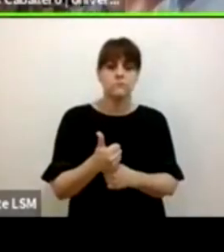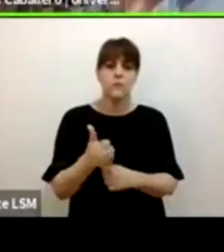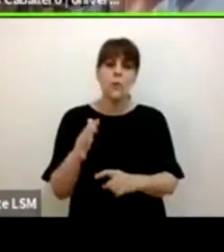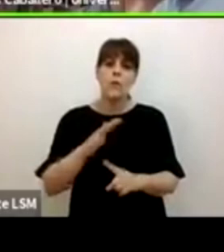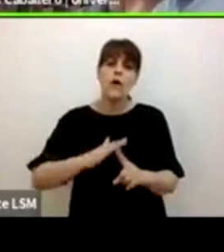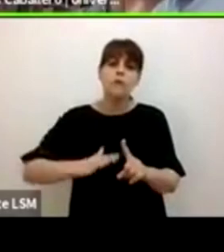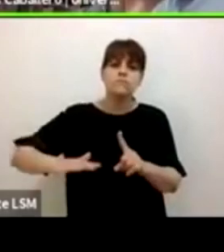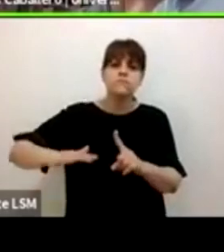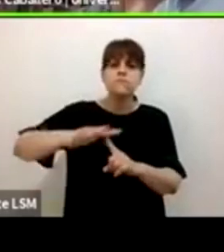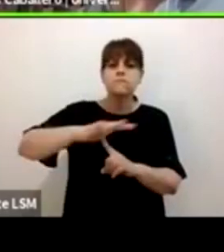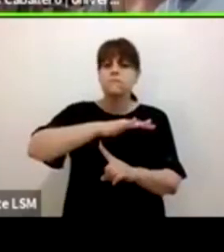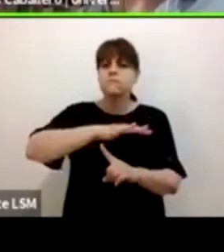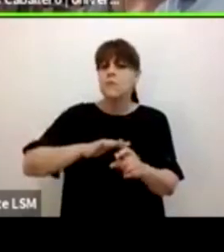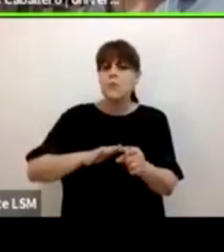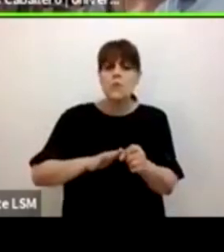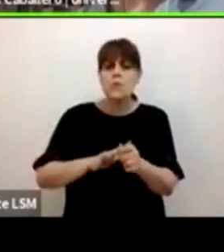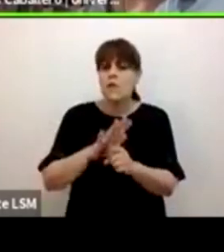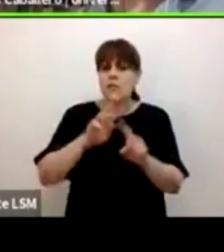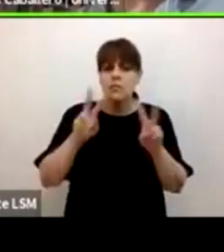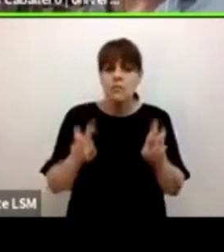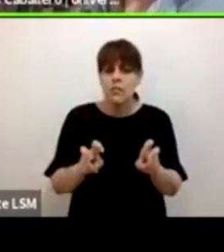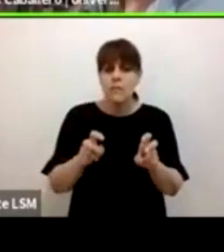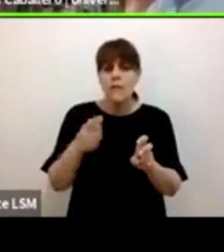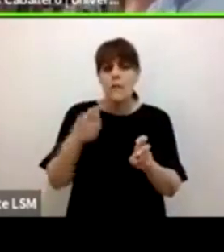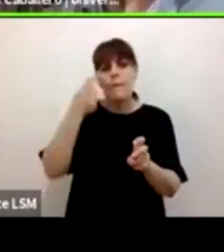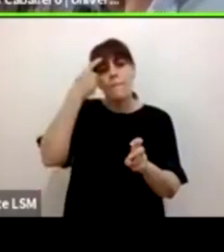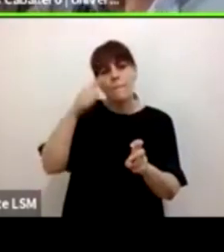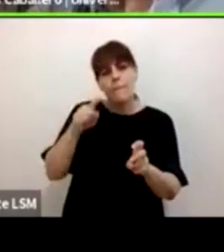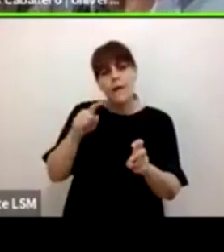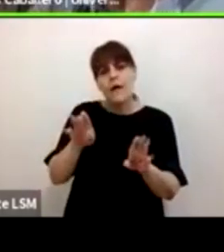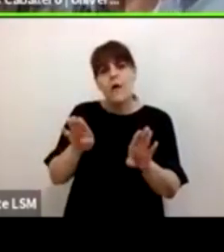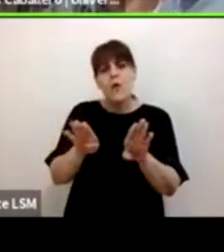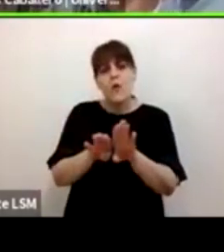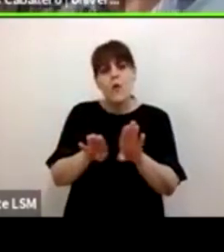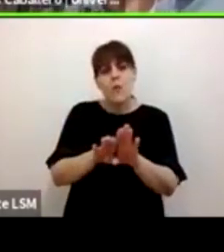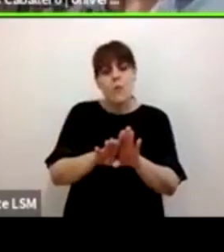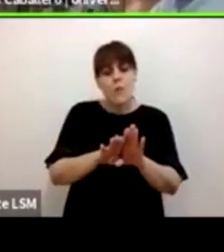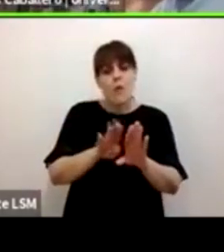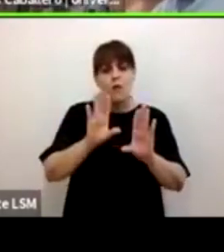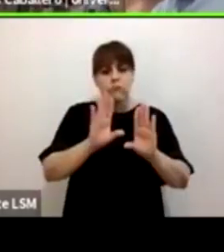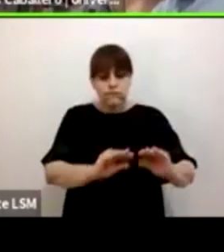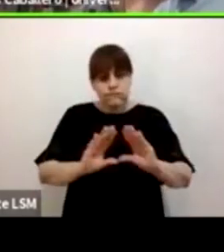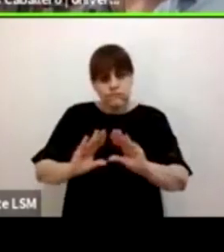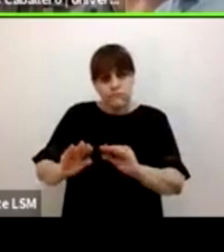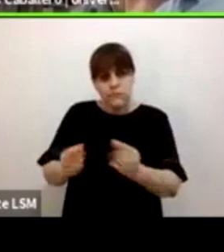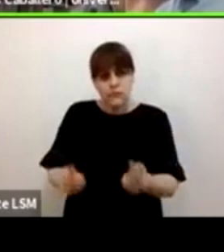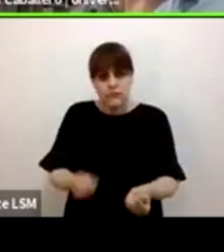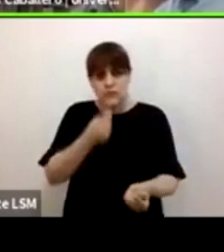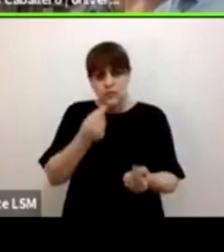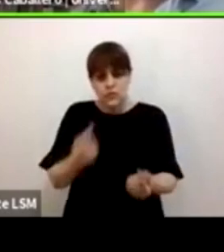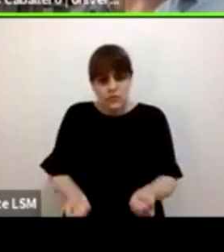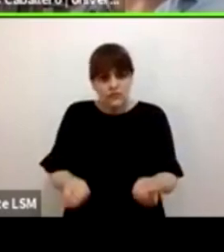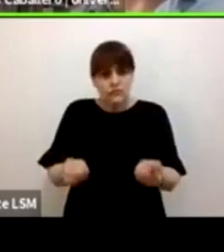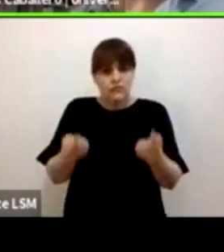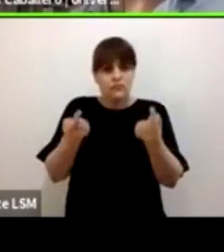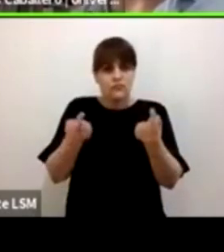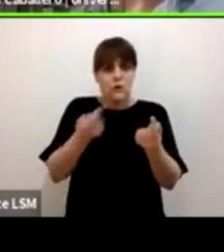crecimiento, la crianza en los roles de género y también con dos mandatos